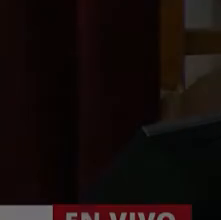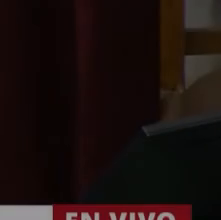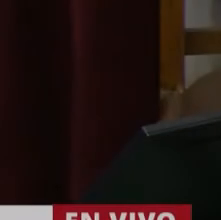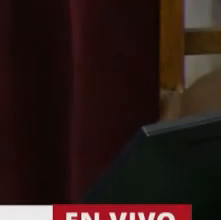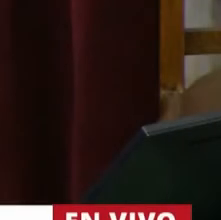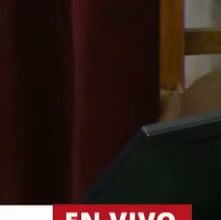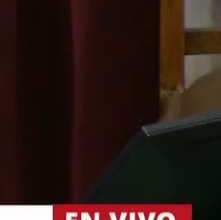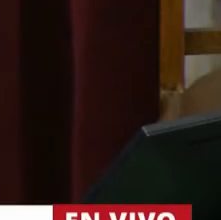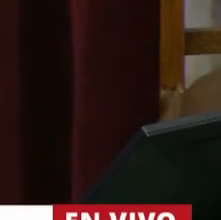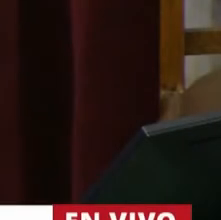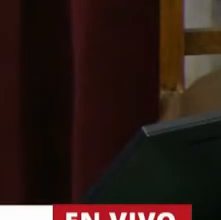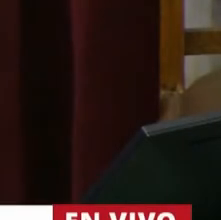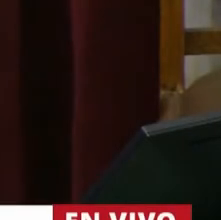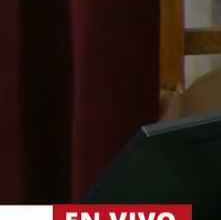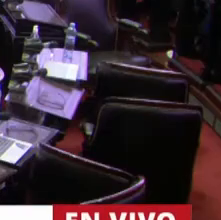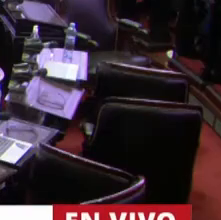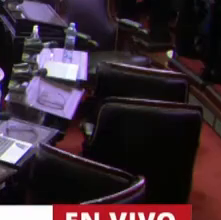La palabra del diputado Nicolás del Caño.